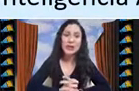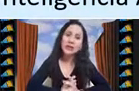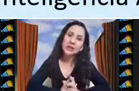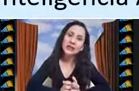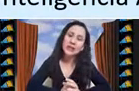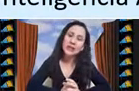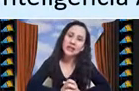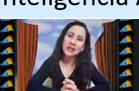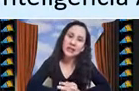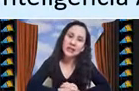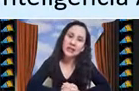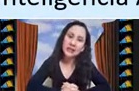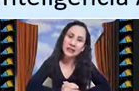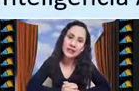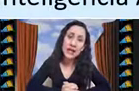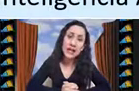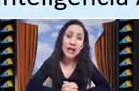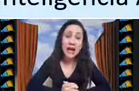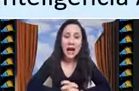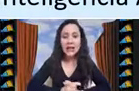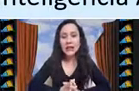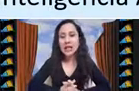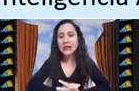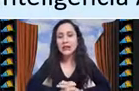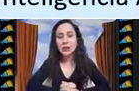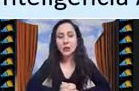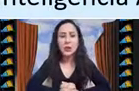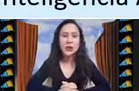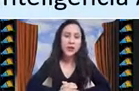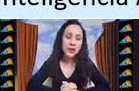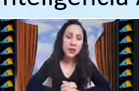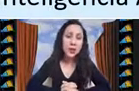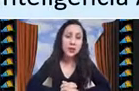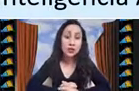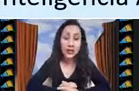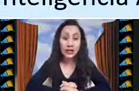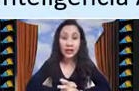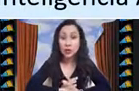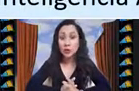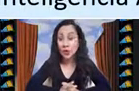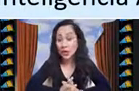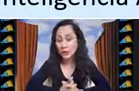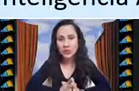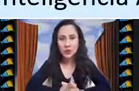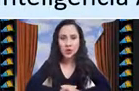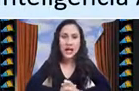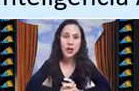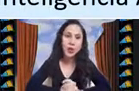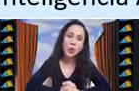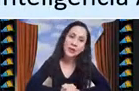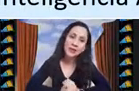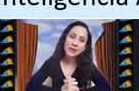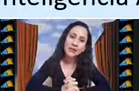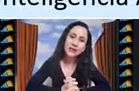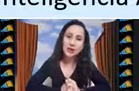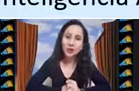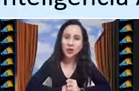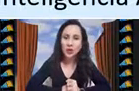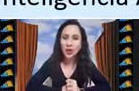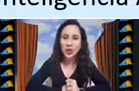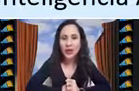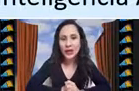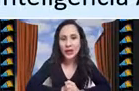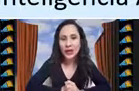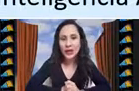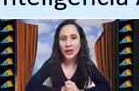Instituto de Investigaciones en Inteligencia Artificial. Aquí en el instituto tenemos dos programas de posgrado, una maestría